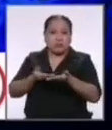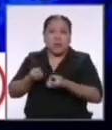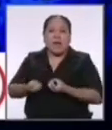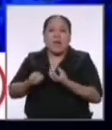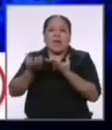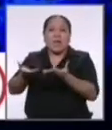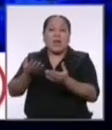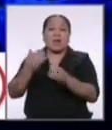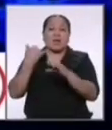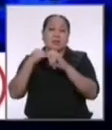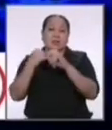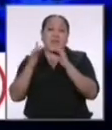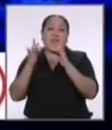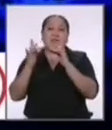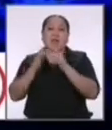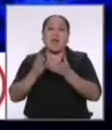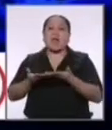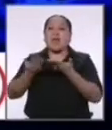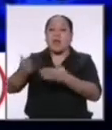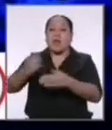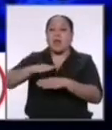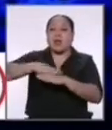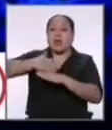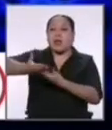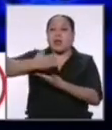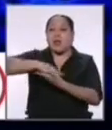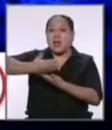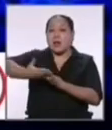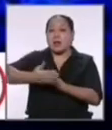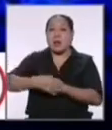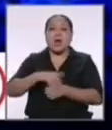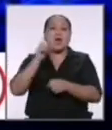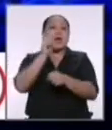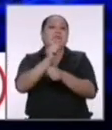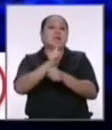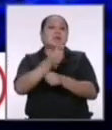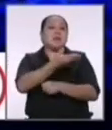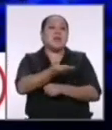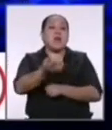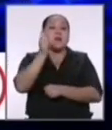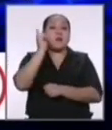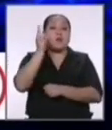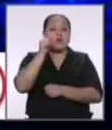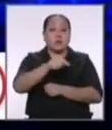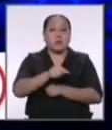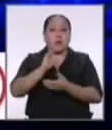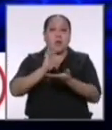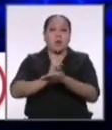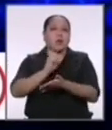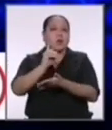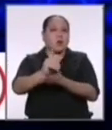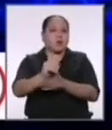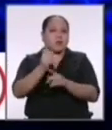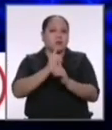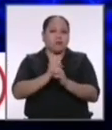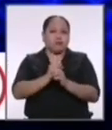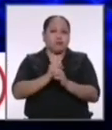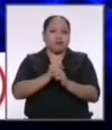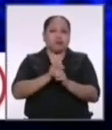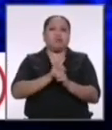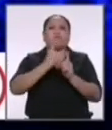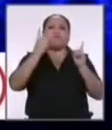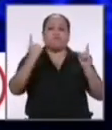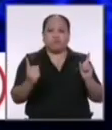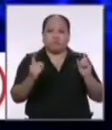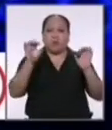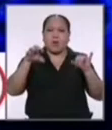internet hay que darle laptop hay que preparar a los maestros en educación remota ya la educación